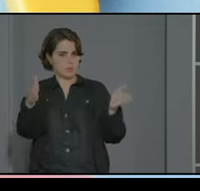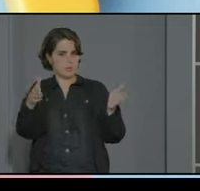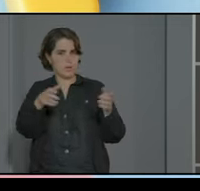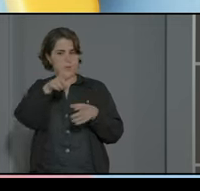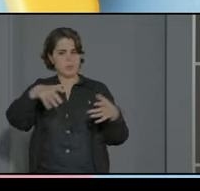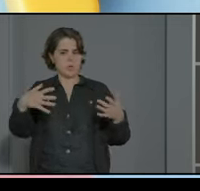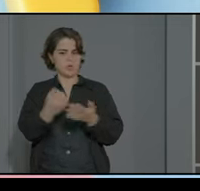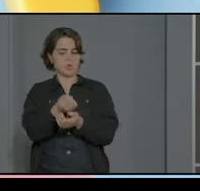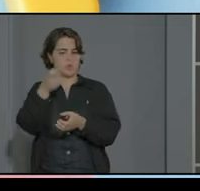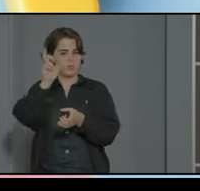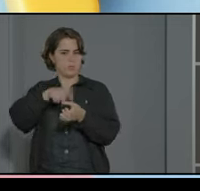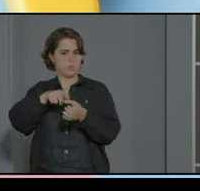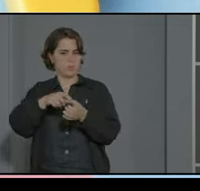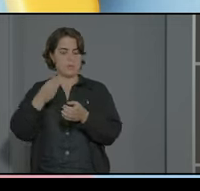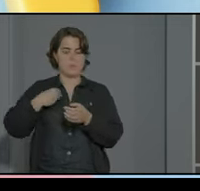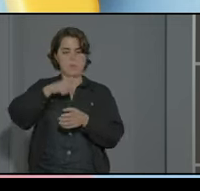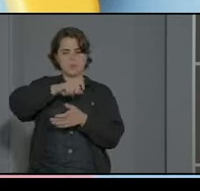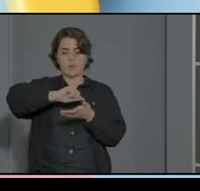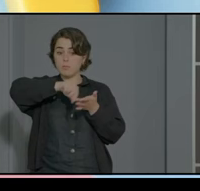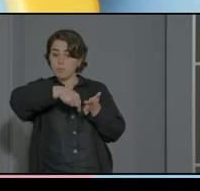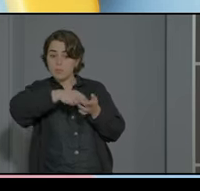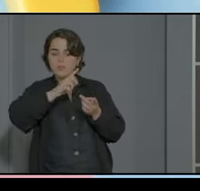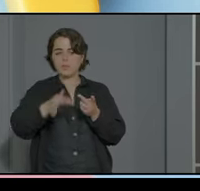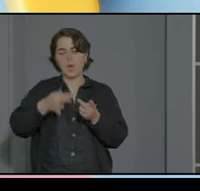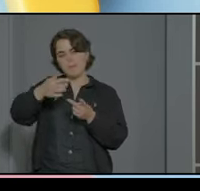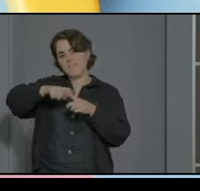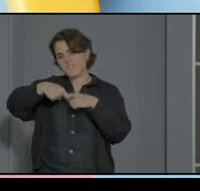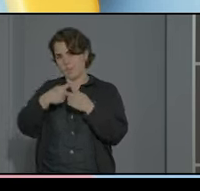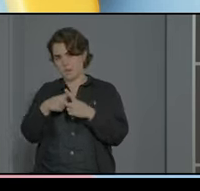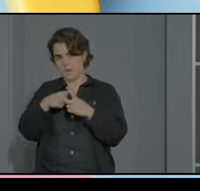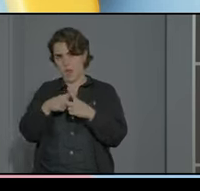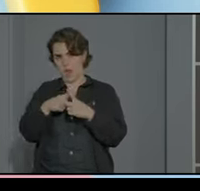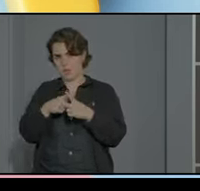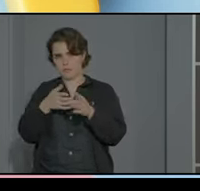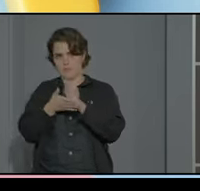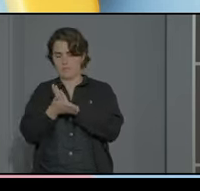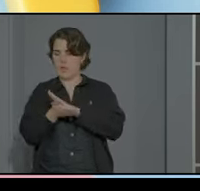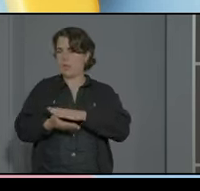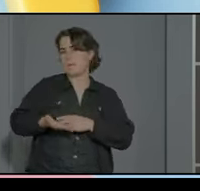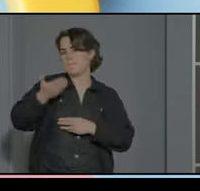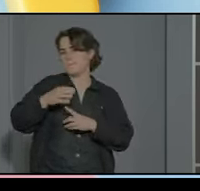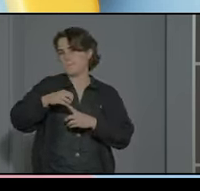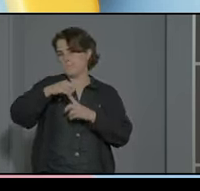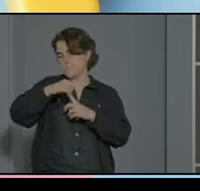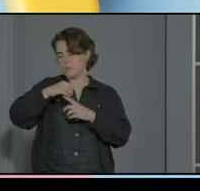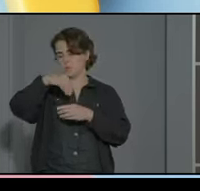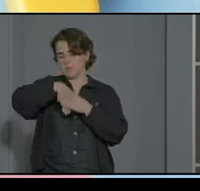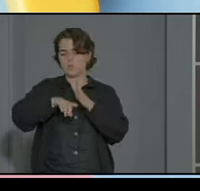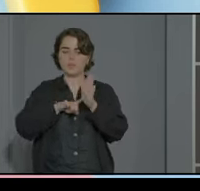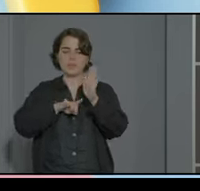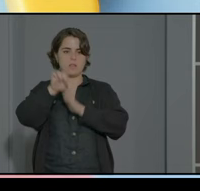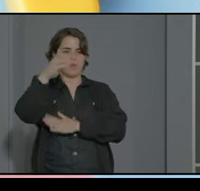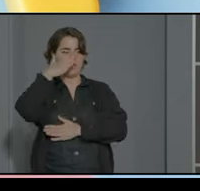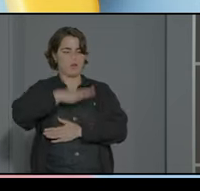trabajamos los que estamos ahí contratados y las familias que son fundamentales ¿no? en el desarrollo del